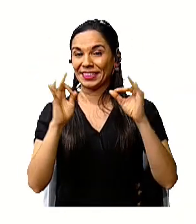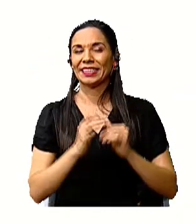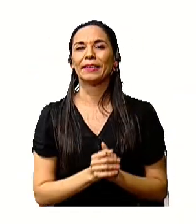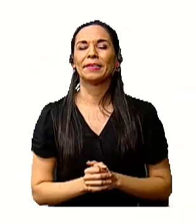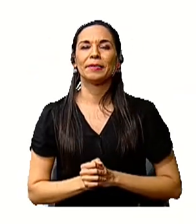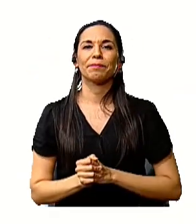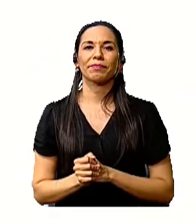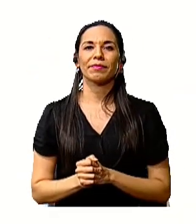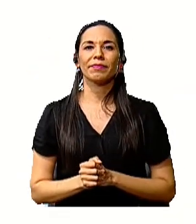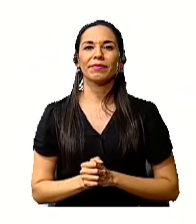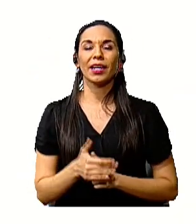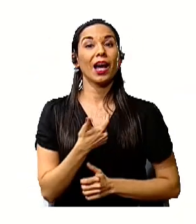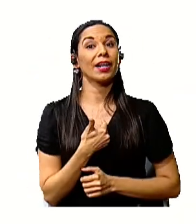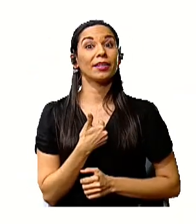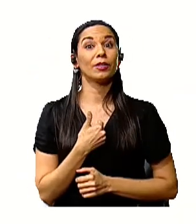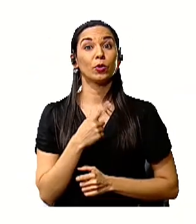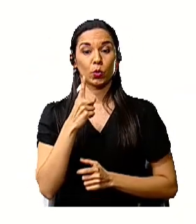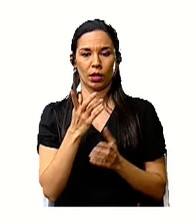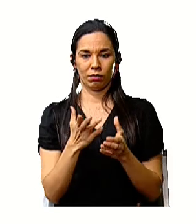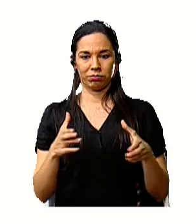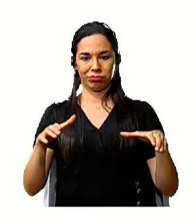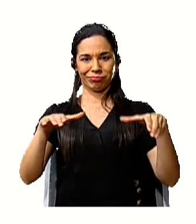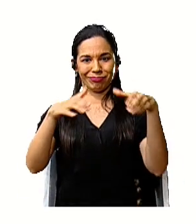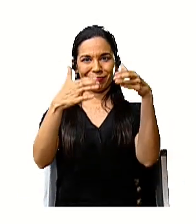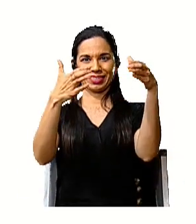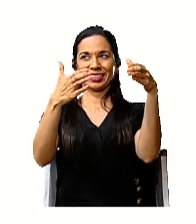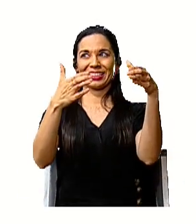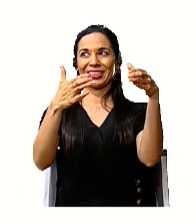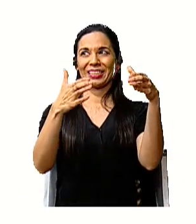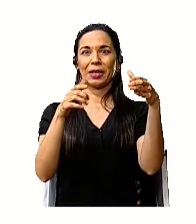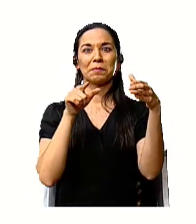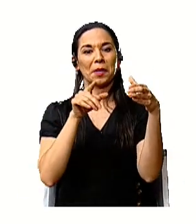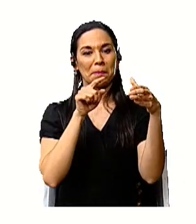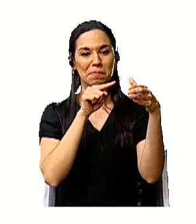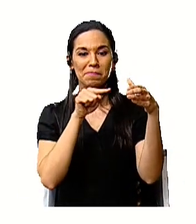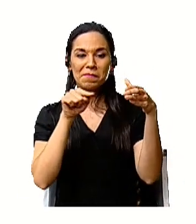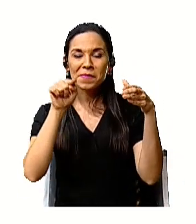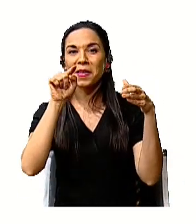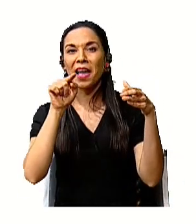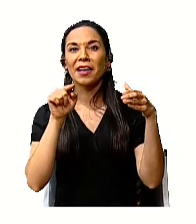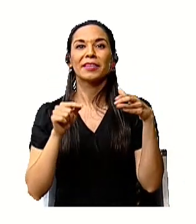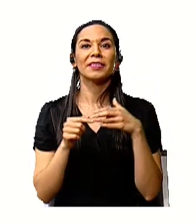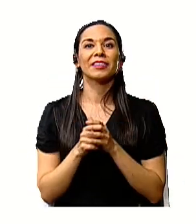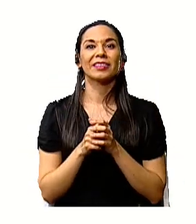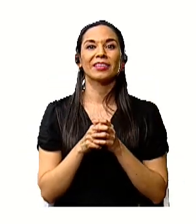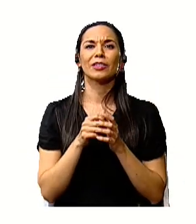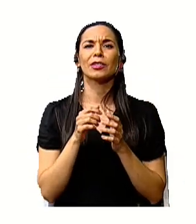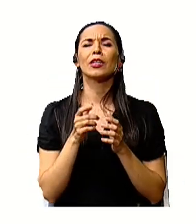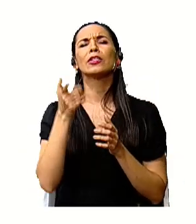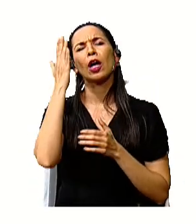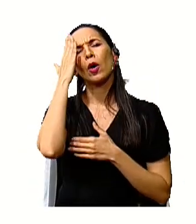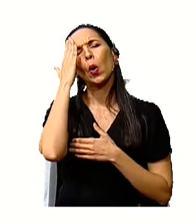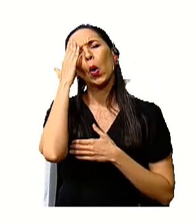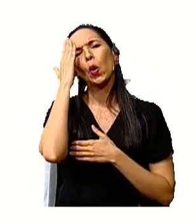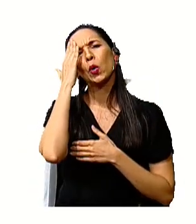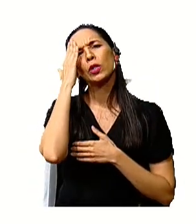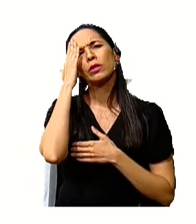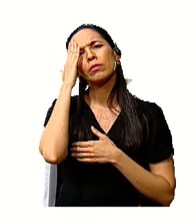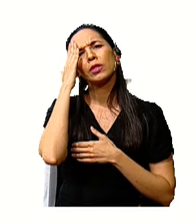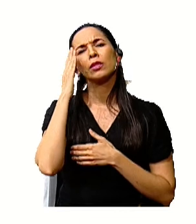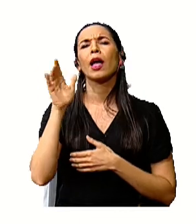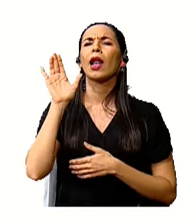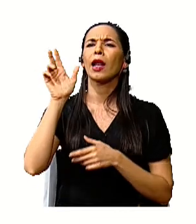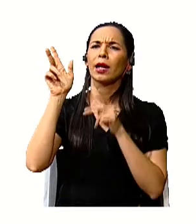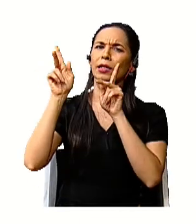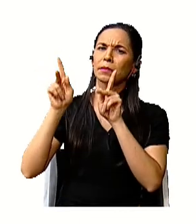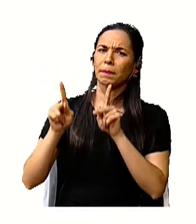tenemos una vasija. ¿Qué tan bien? Bueno, dijimos que son los conocimientos que las